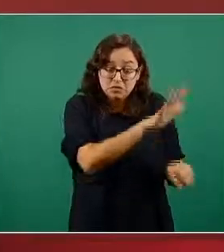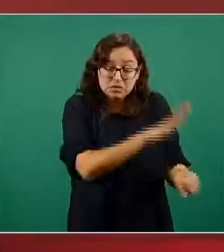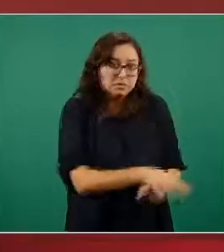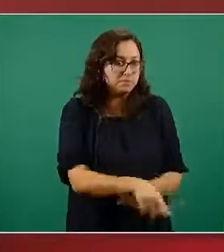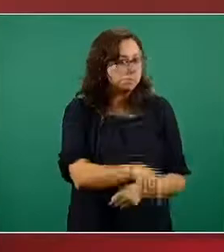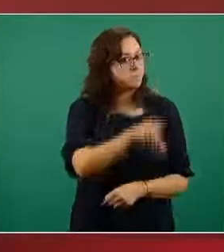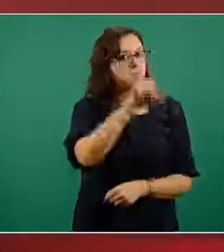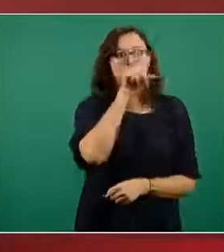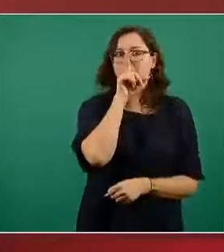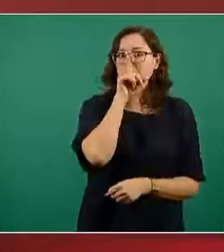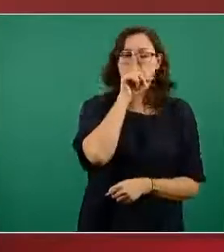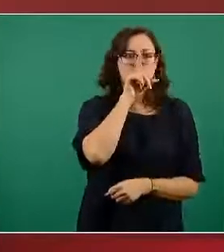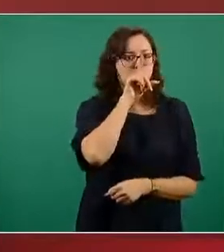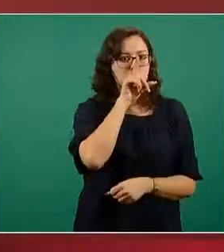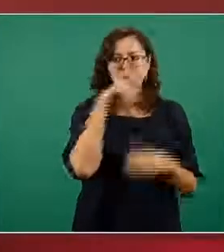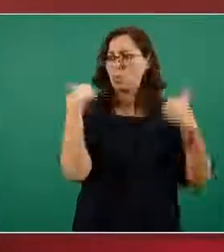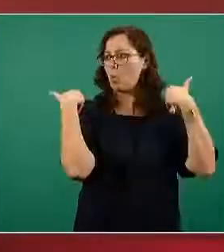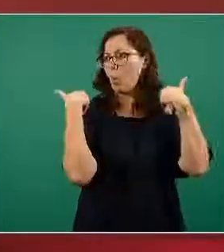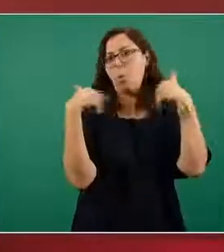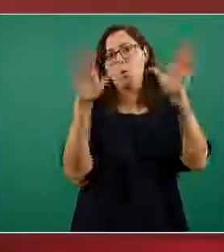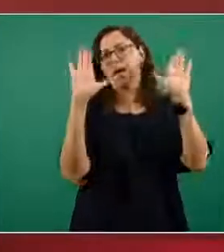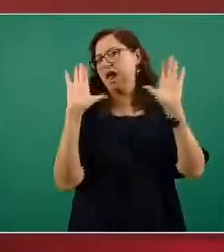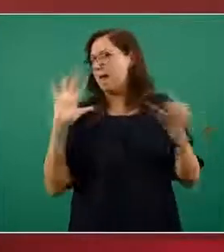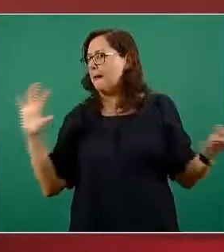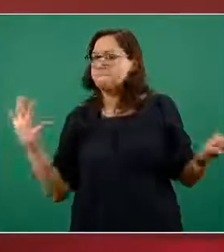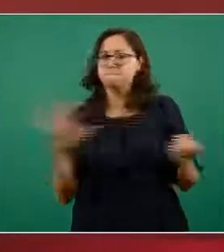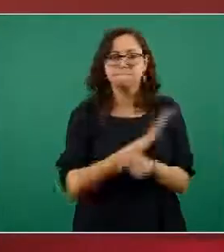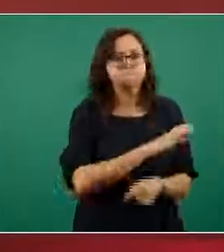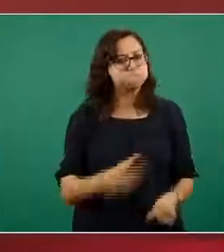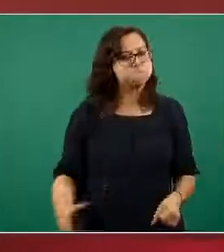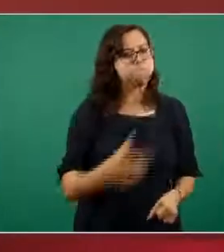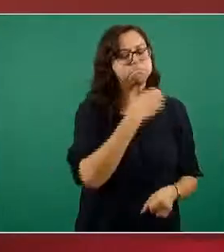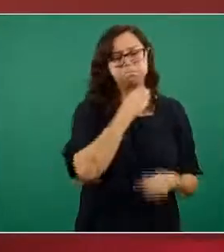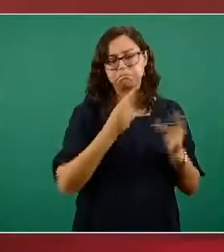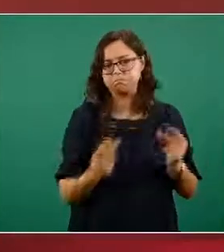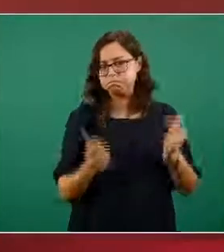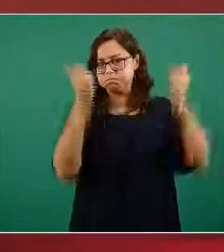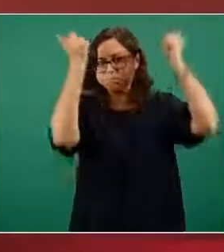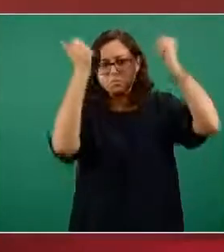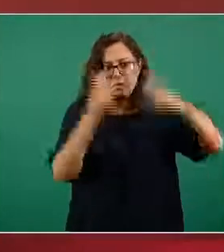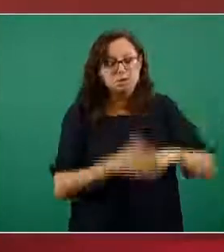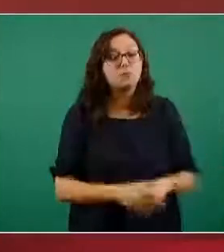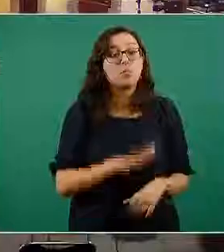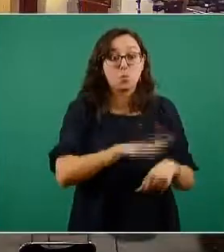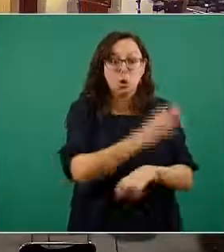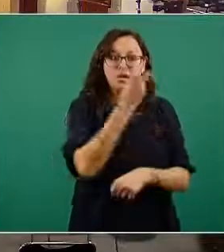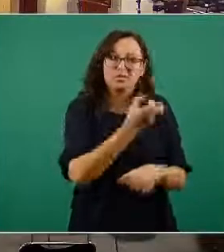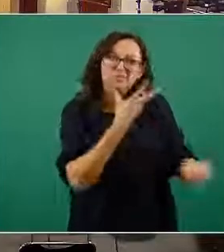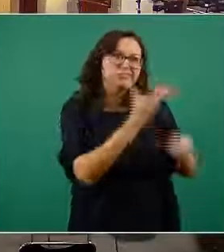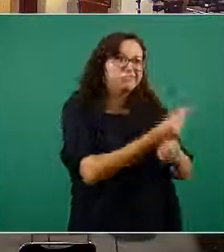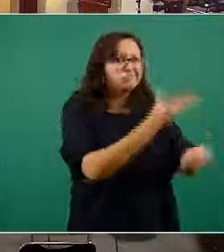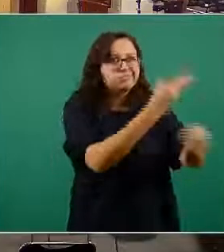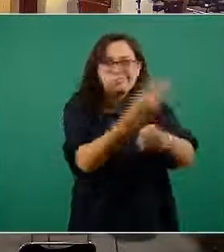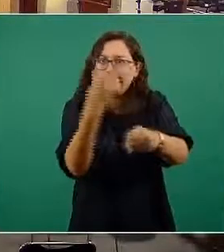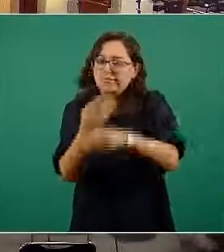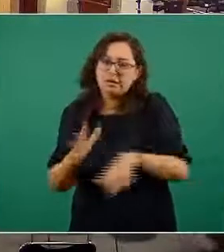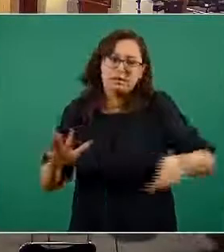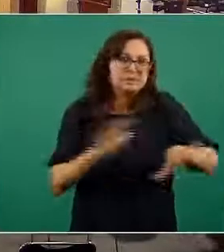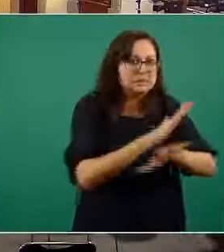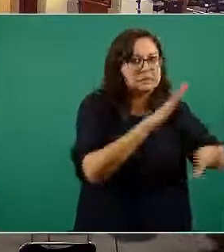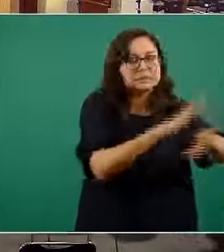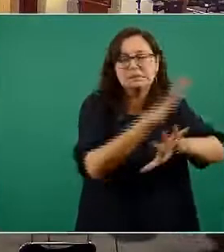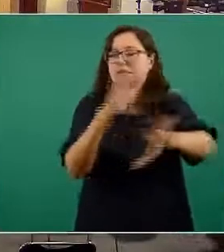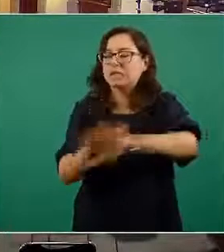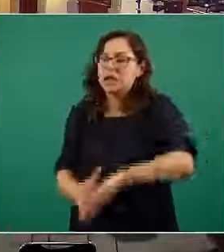eso fue necesario hacer la reconversión la reclutamiento el entrenamiento de personas etcétera muy bien creo que aquí